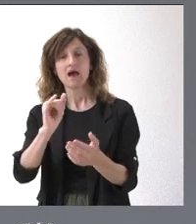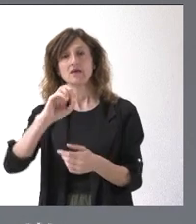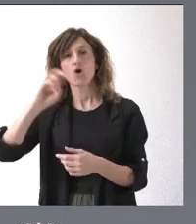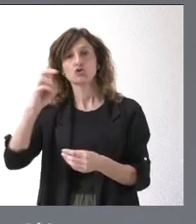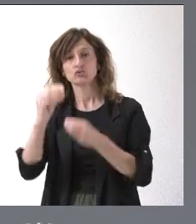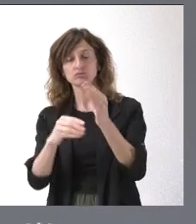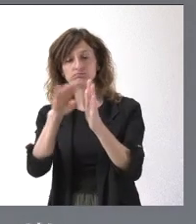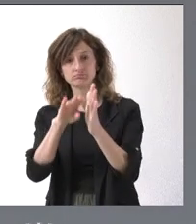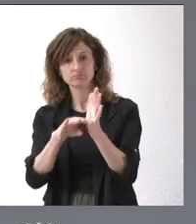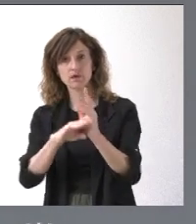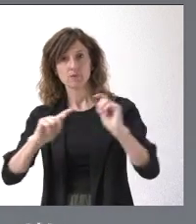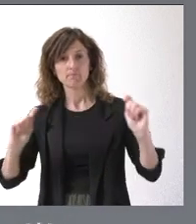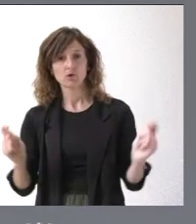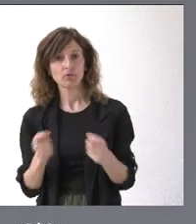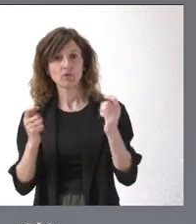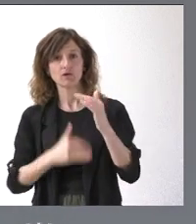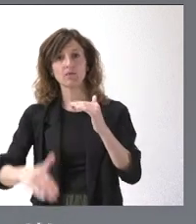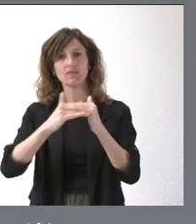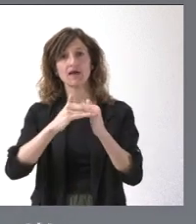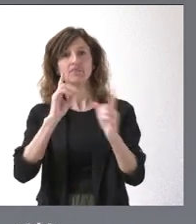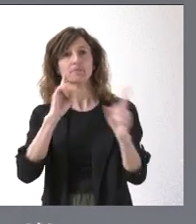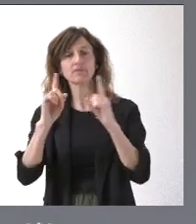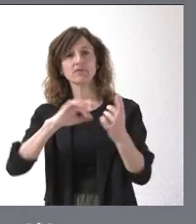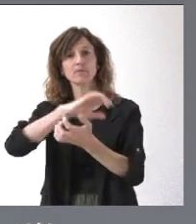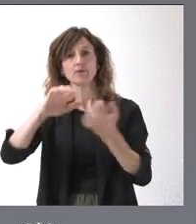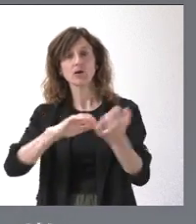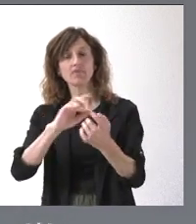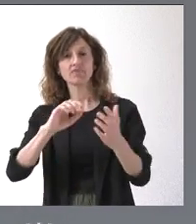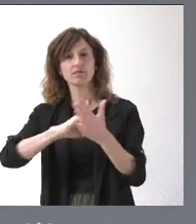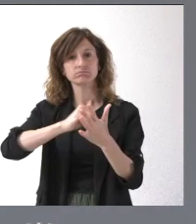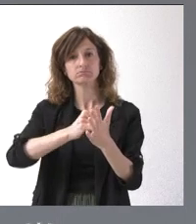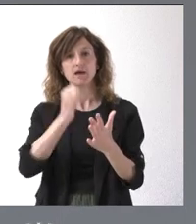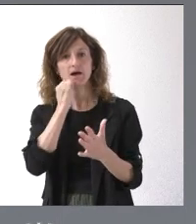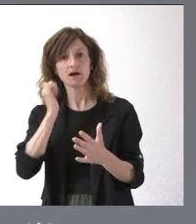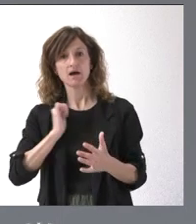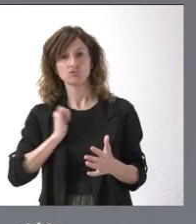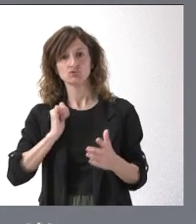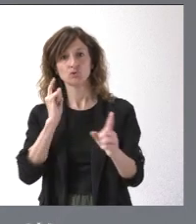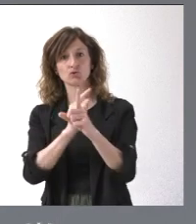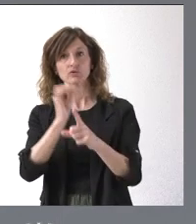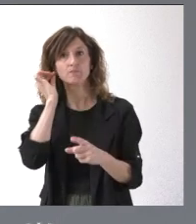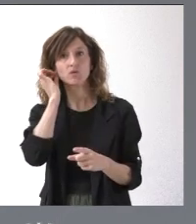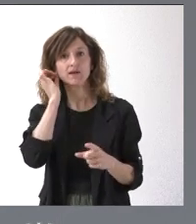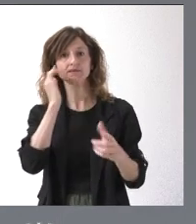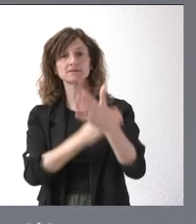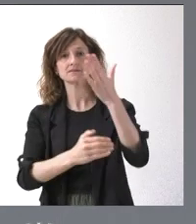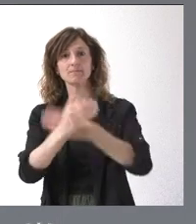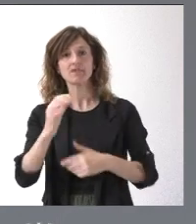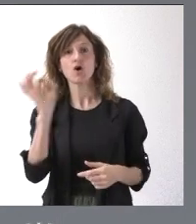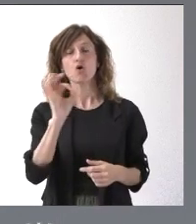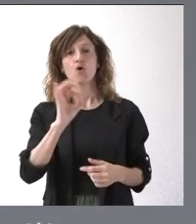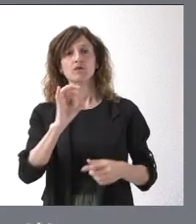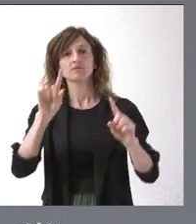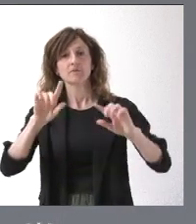actuaciones, como son la promoción de la igualdad y prevención de la violencia, explotación o abuso hacia las mujeres con discapacidad, o el